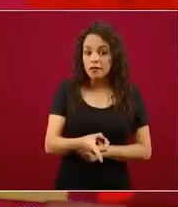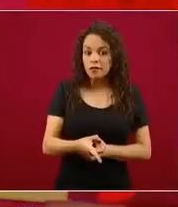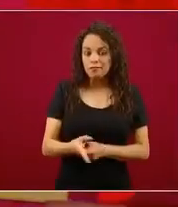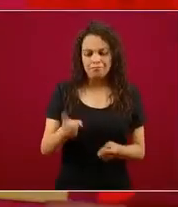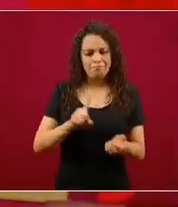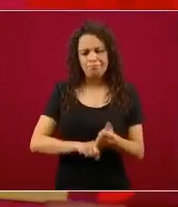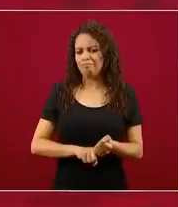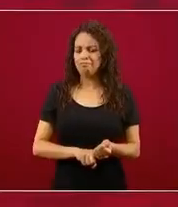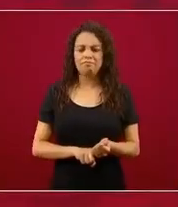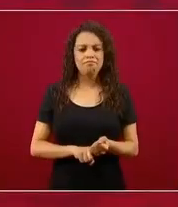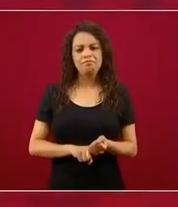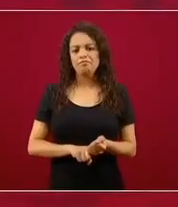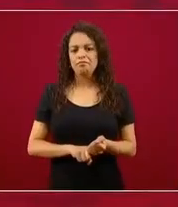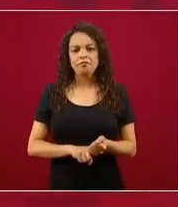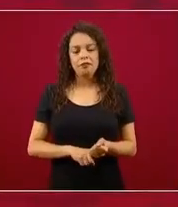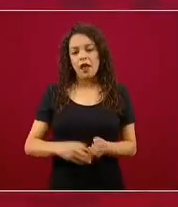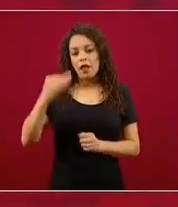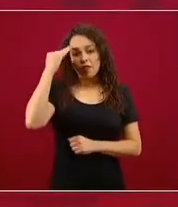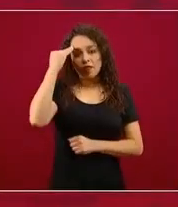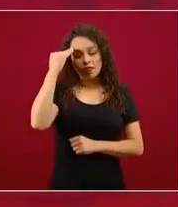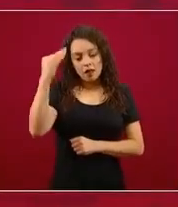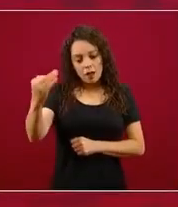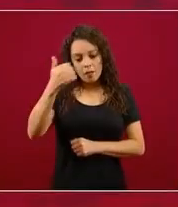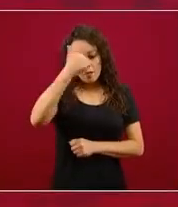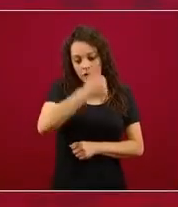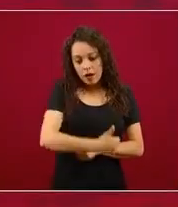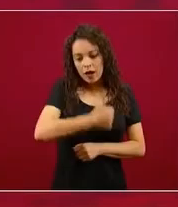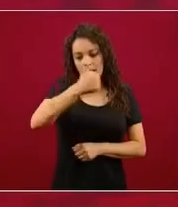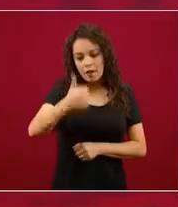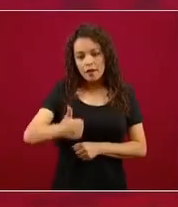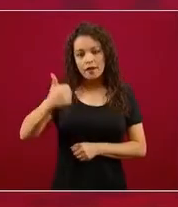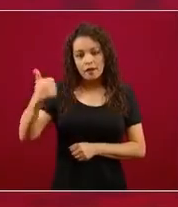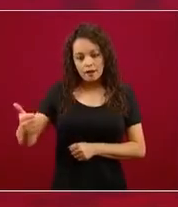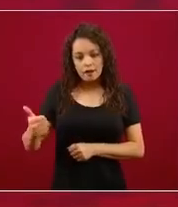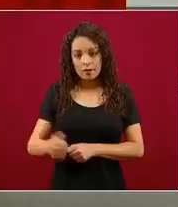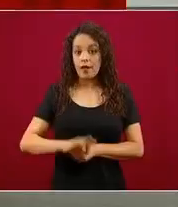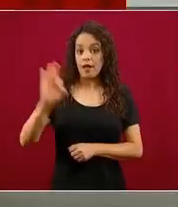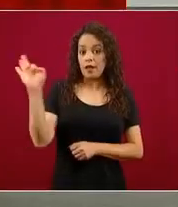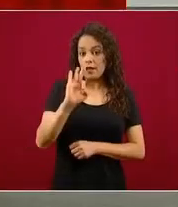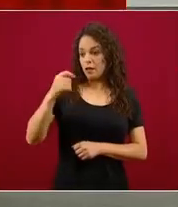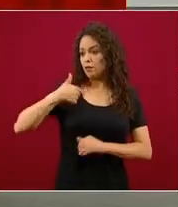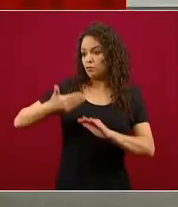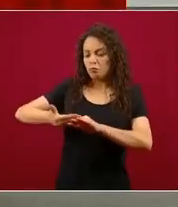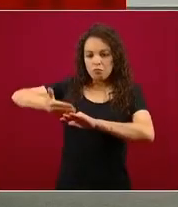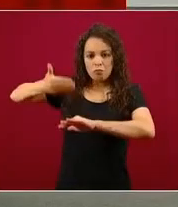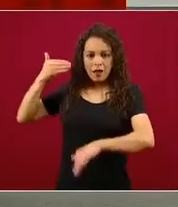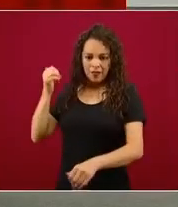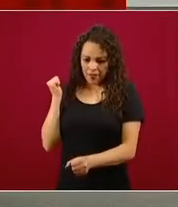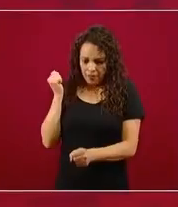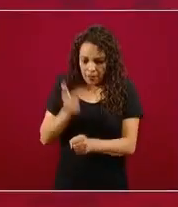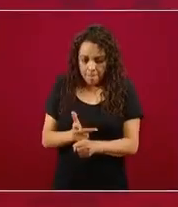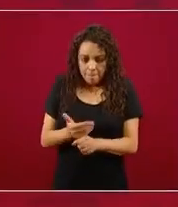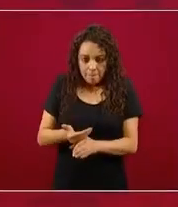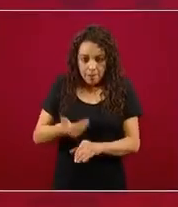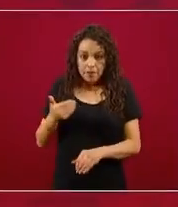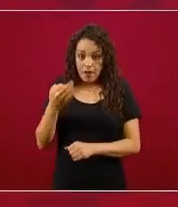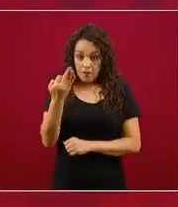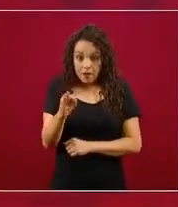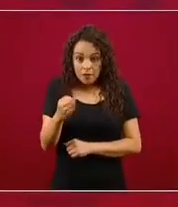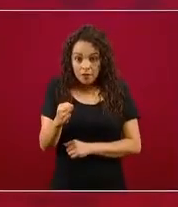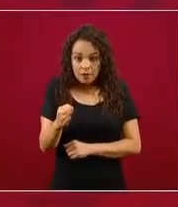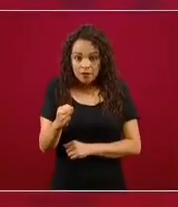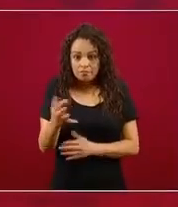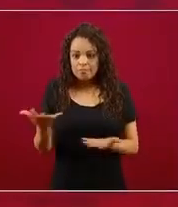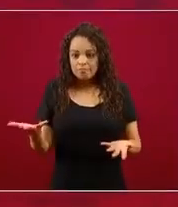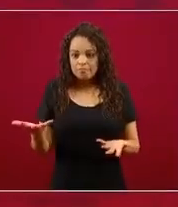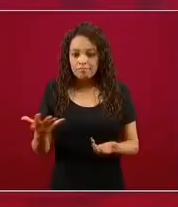No, hay un tiempo para todo. Si hubiéramos hecho esto muy temprano en febrero, cuando no estaba justificado, temprano en febrero no